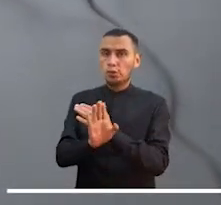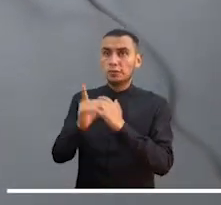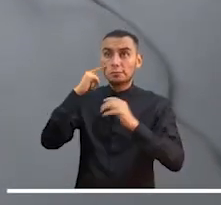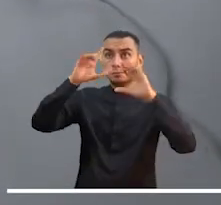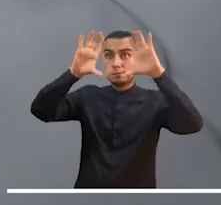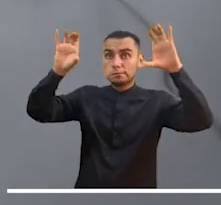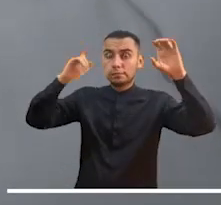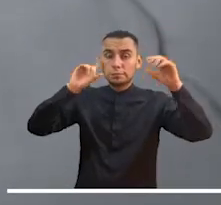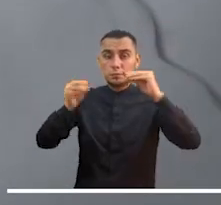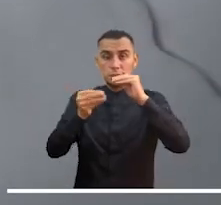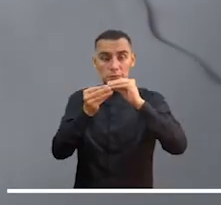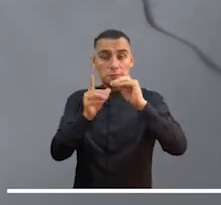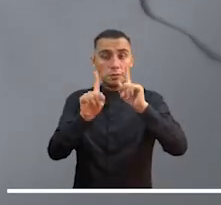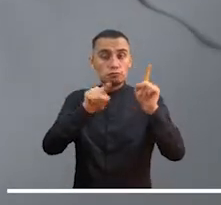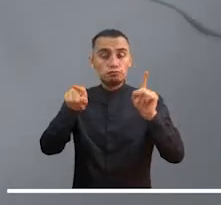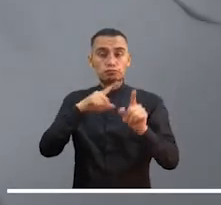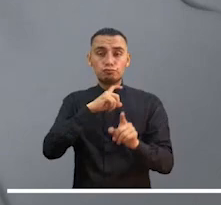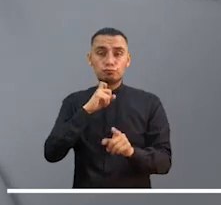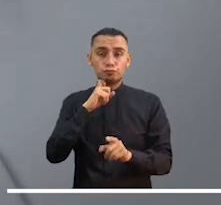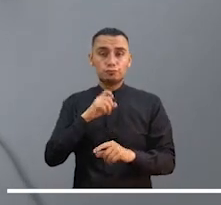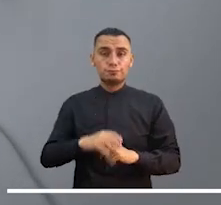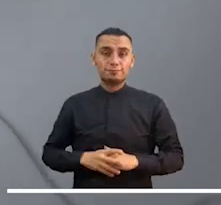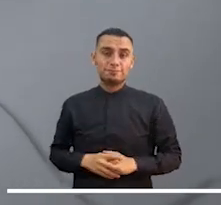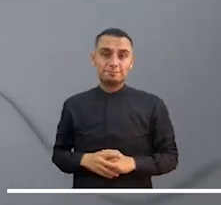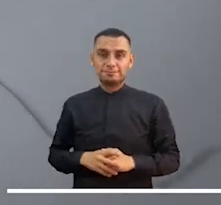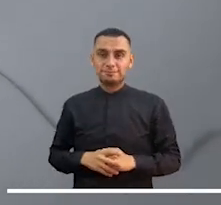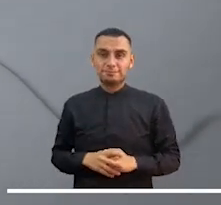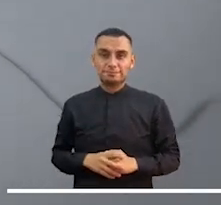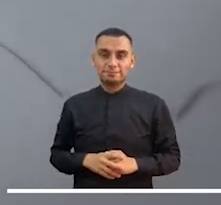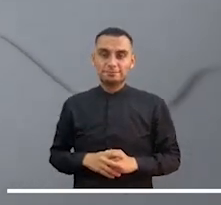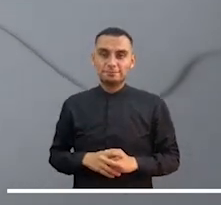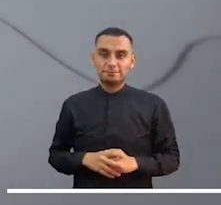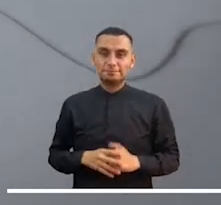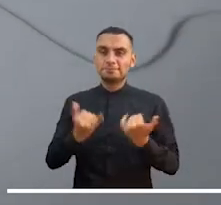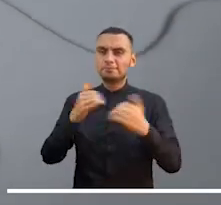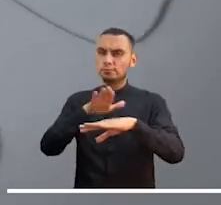Bogotá mantendrá su cielo nublado y el predominio de tiempo seco.